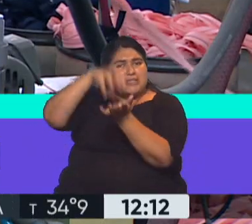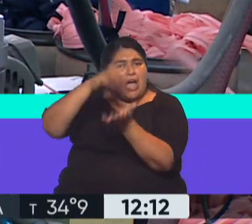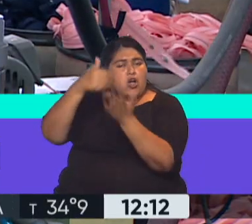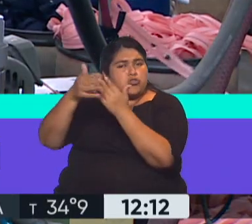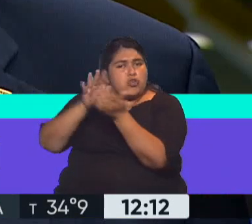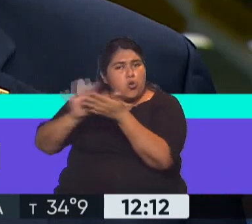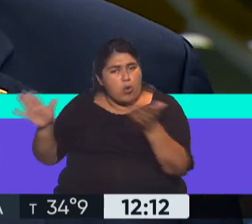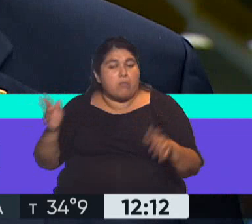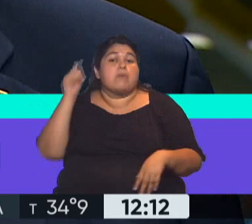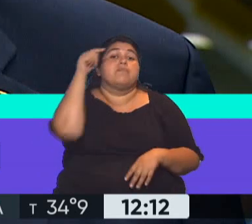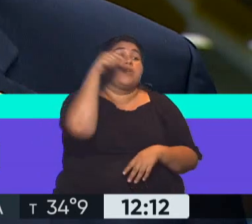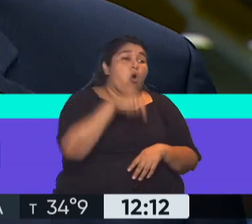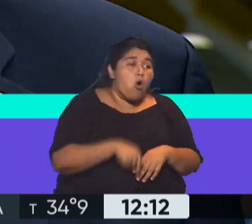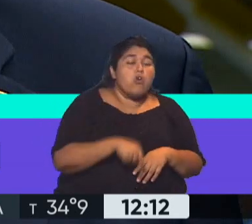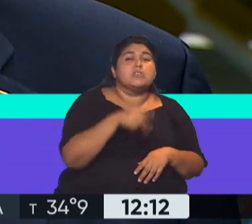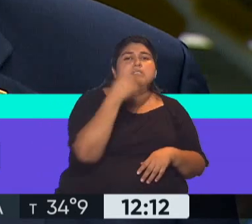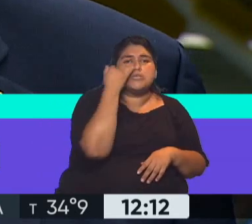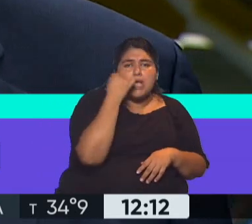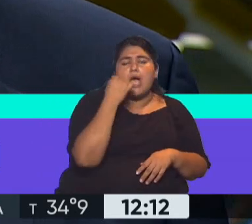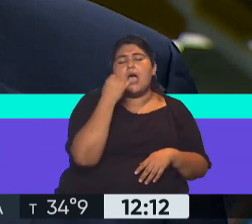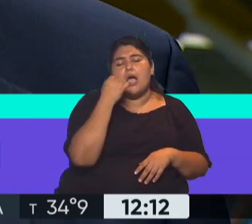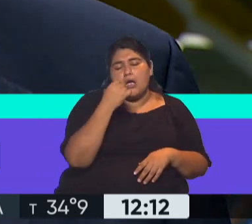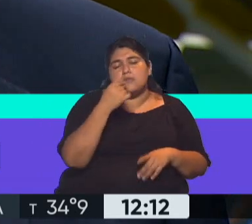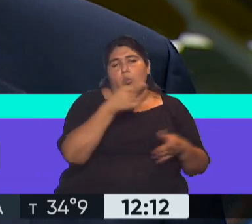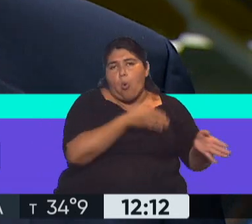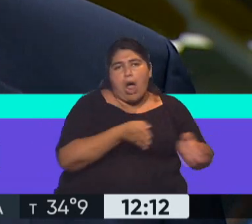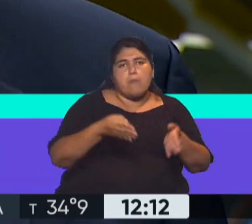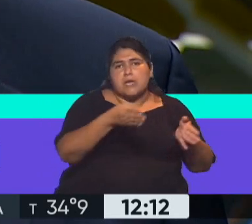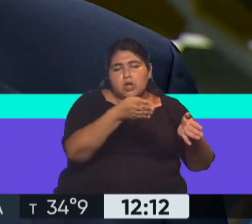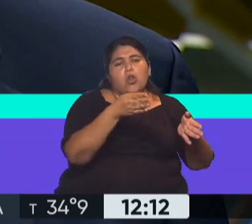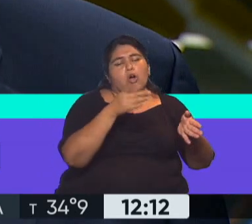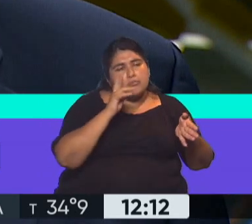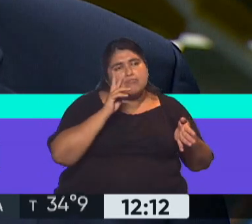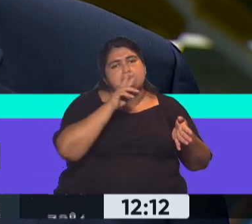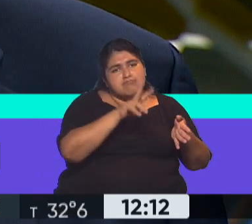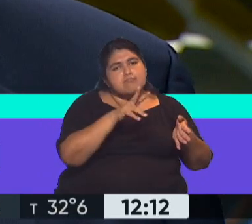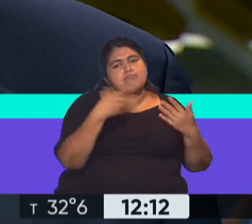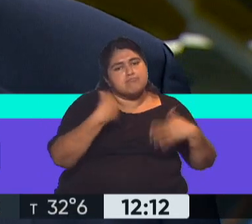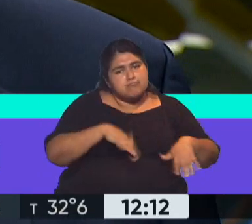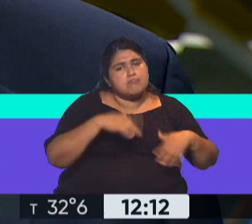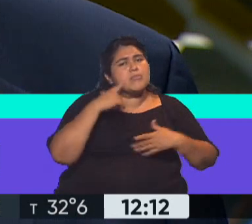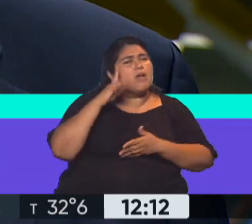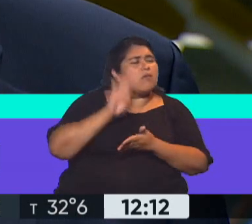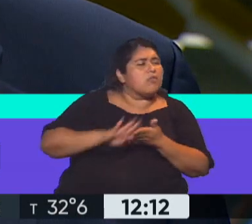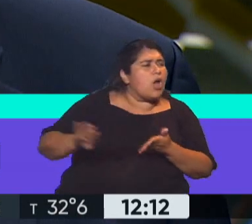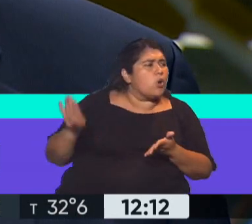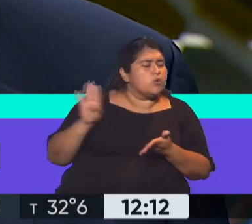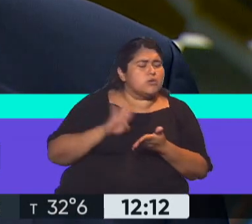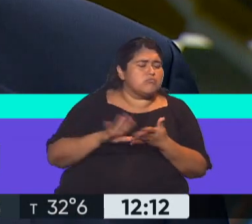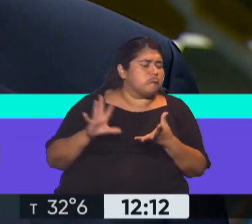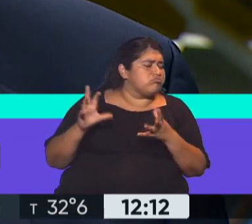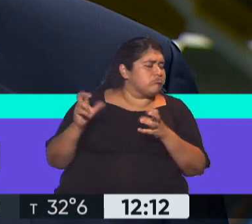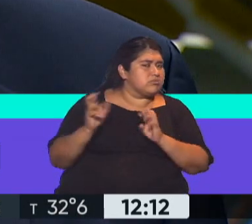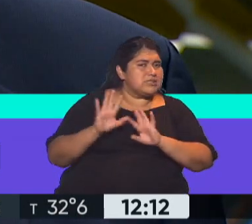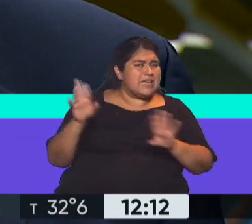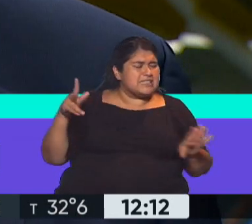estamos encontrando un camino por el cual ese feroz endeudamiento, que es una traba